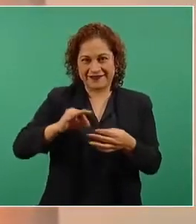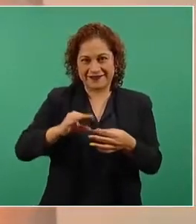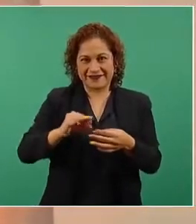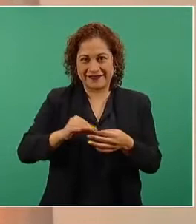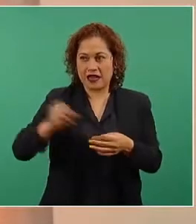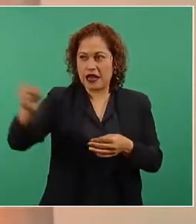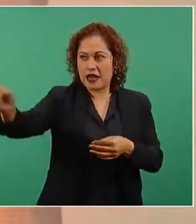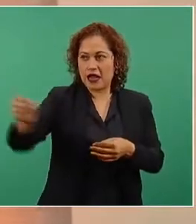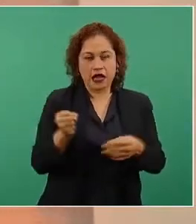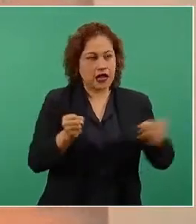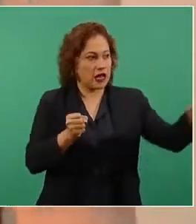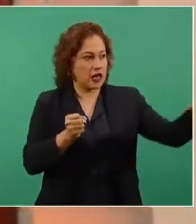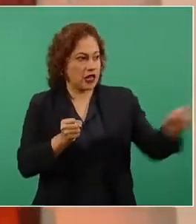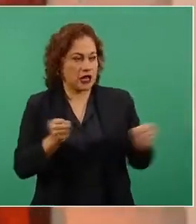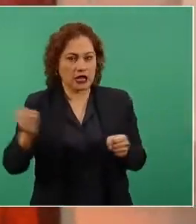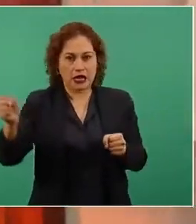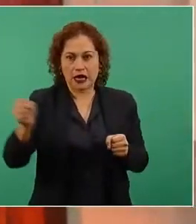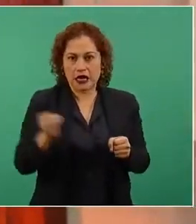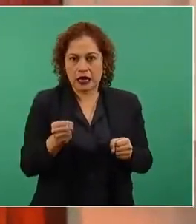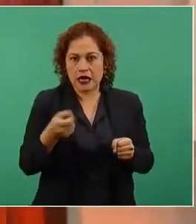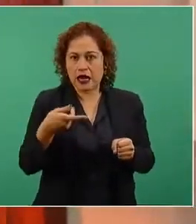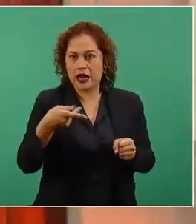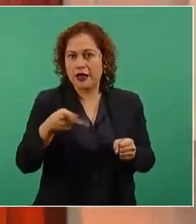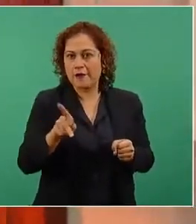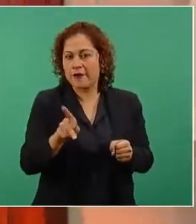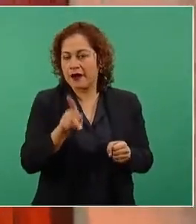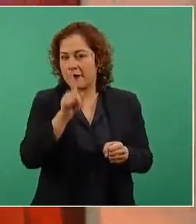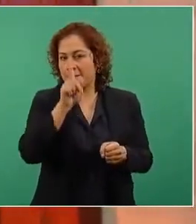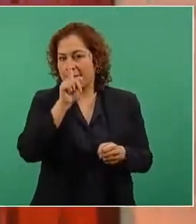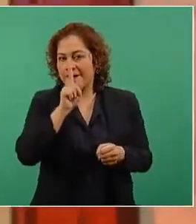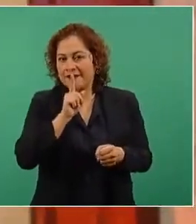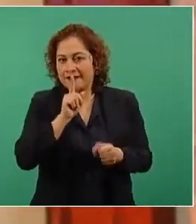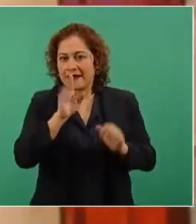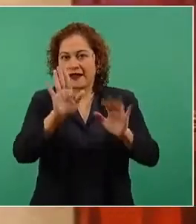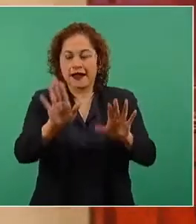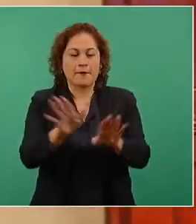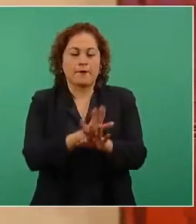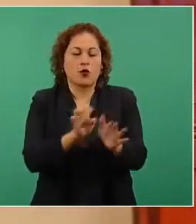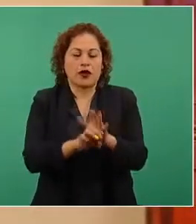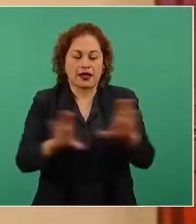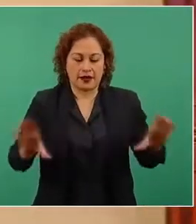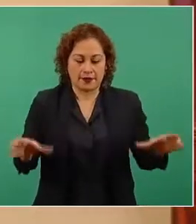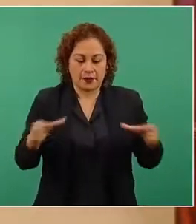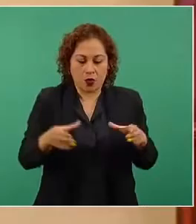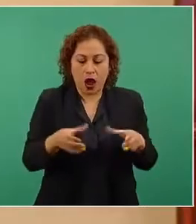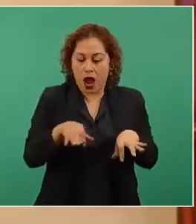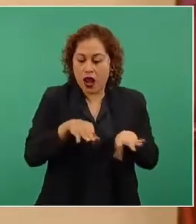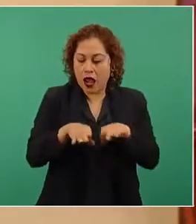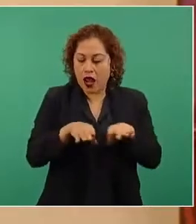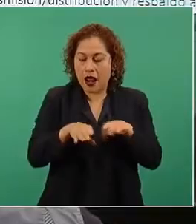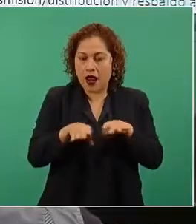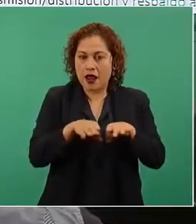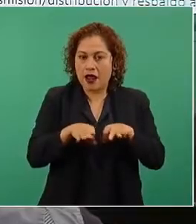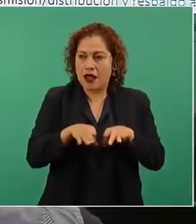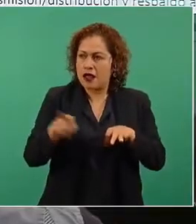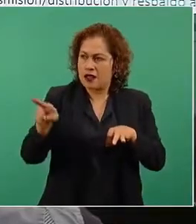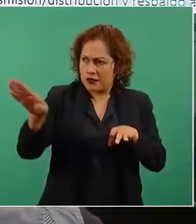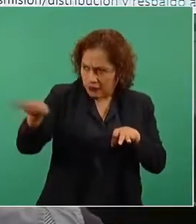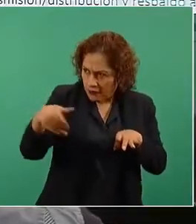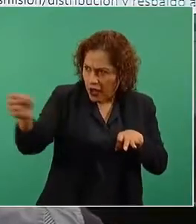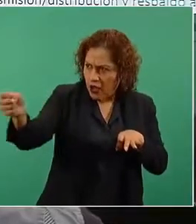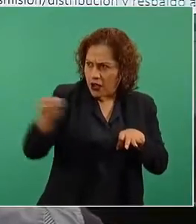paja. ¿Cómo se integran esos socios? Pues con un dólar. Imagínense si esto no es una cosa simulada. Con un dólar me inscribo a la sociedad,